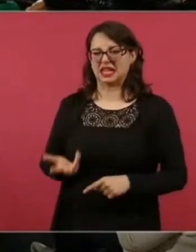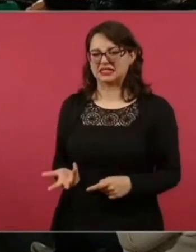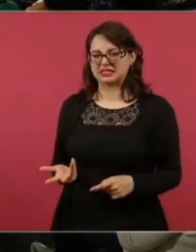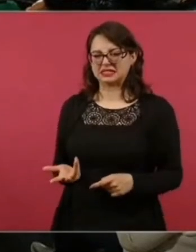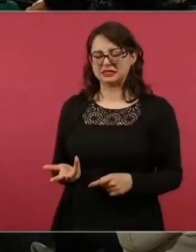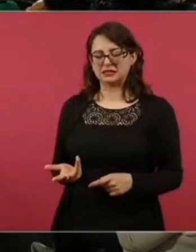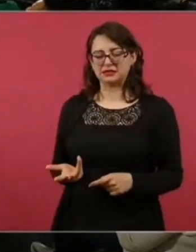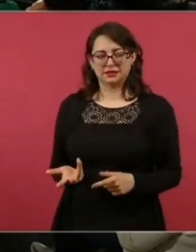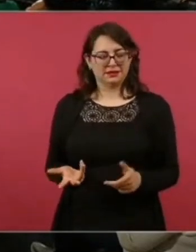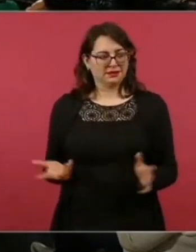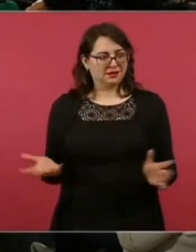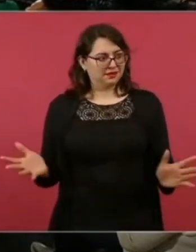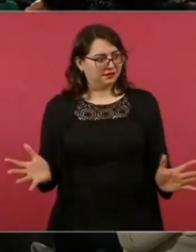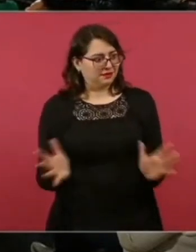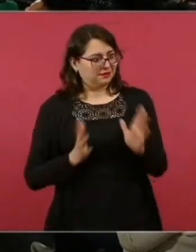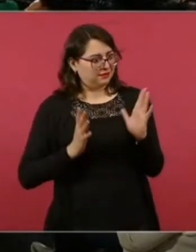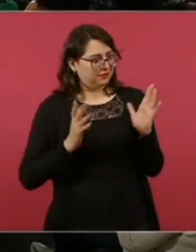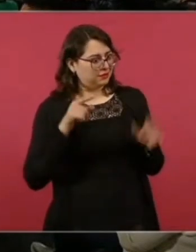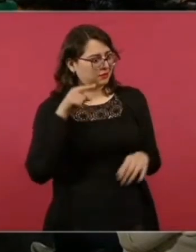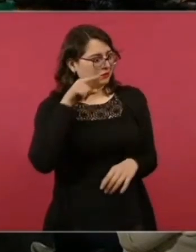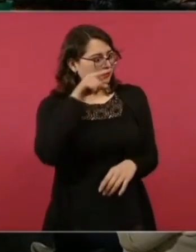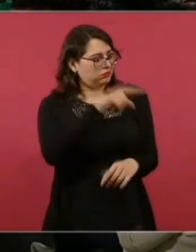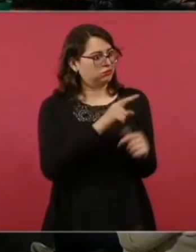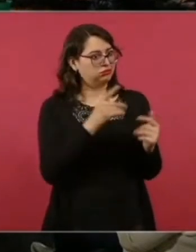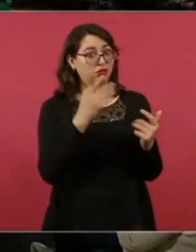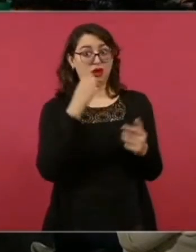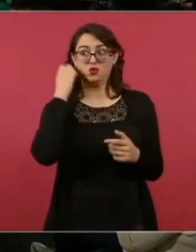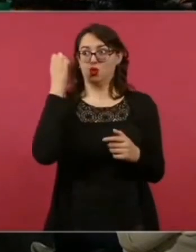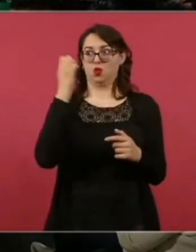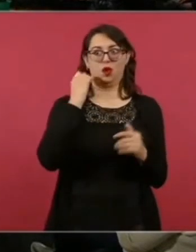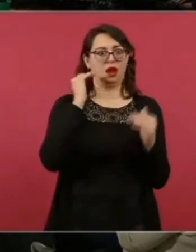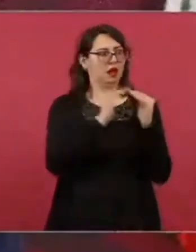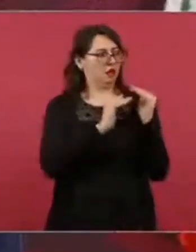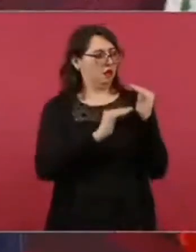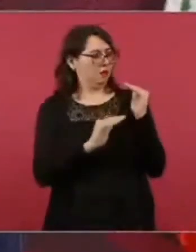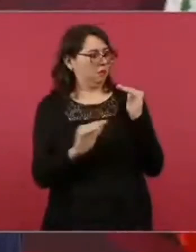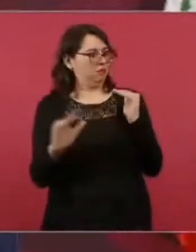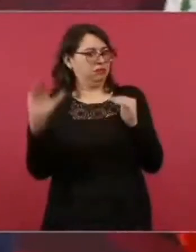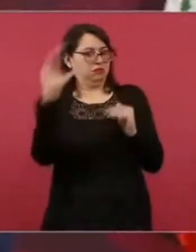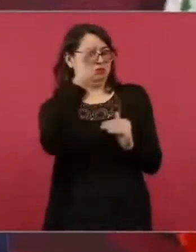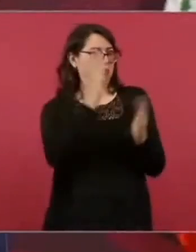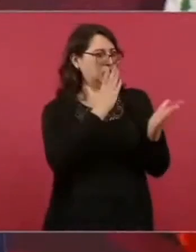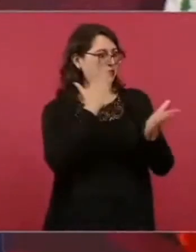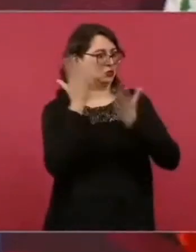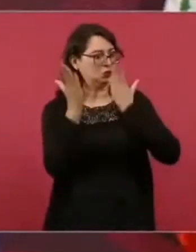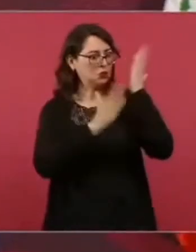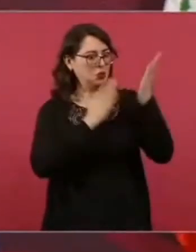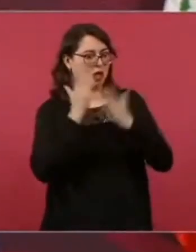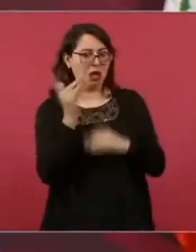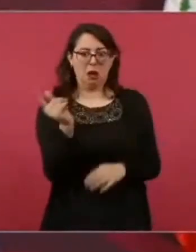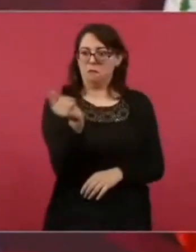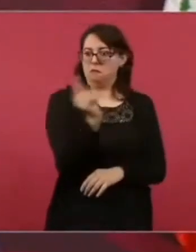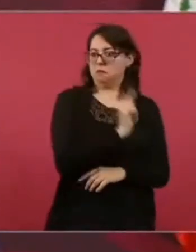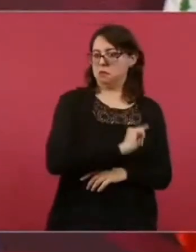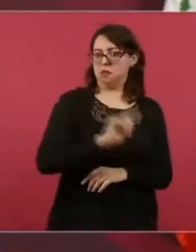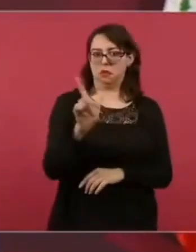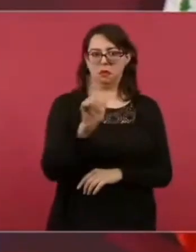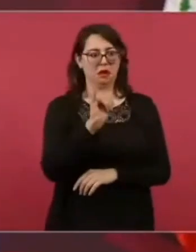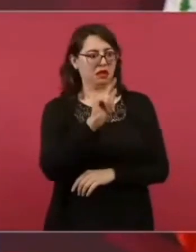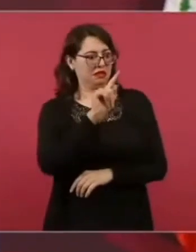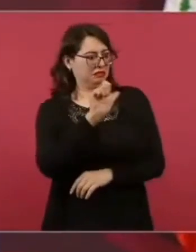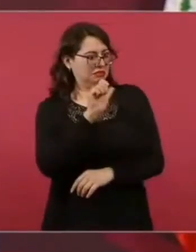y la directora de ciencia política en el ITAM